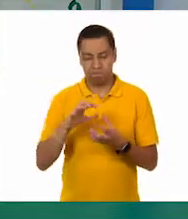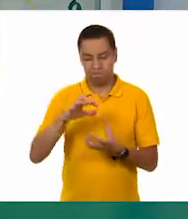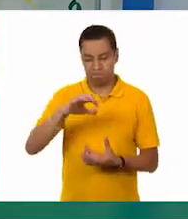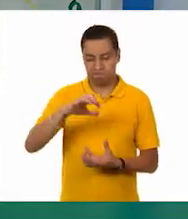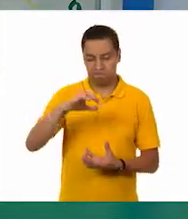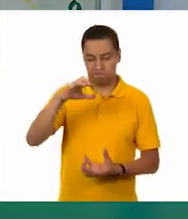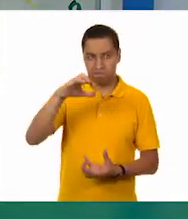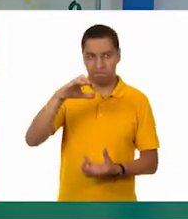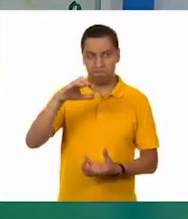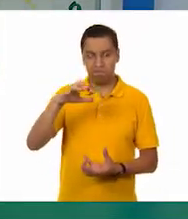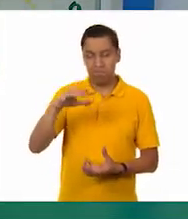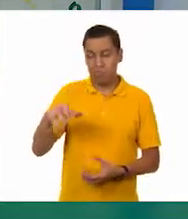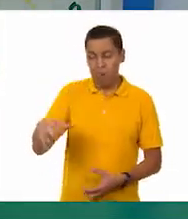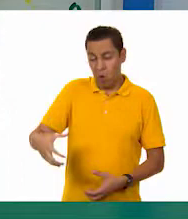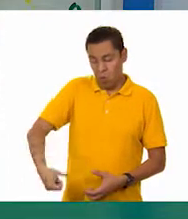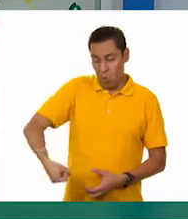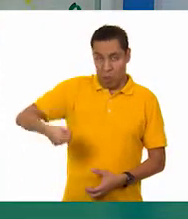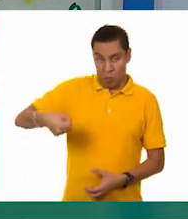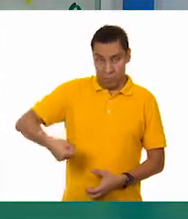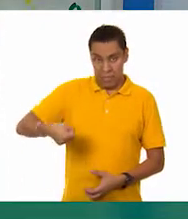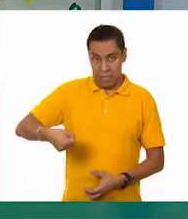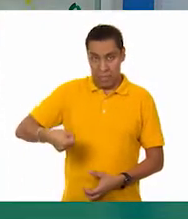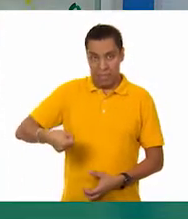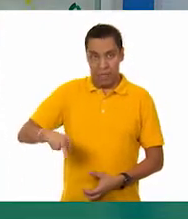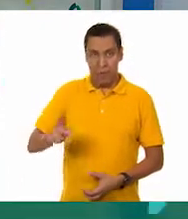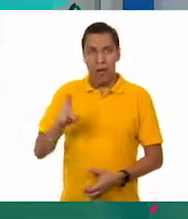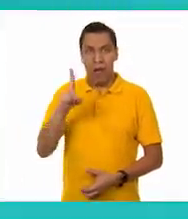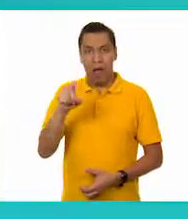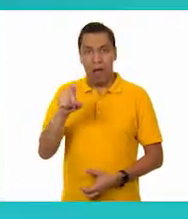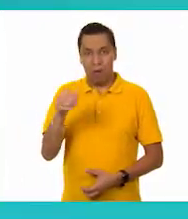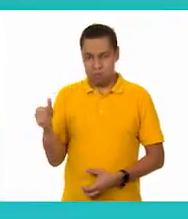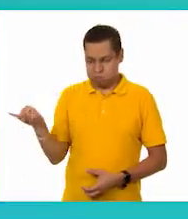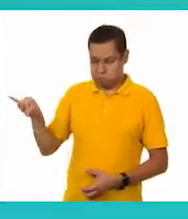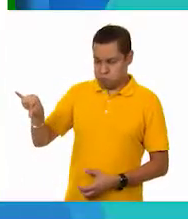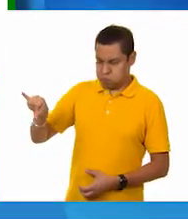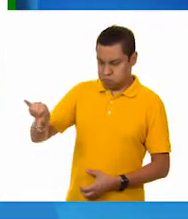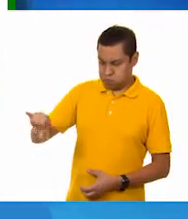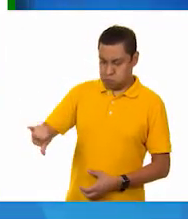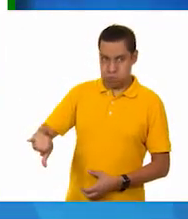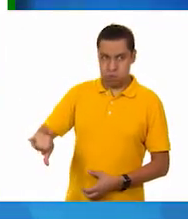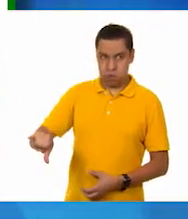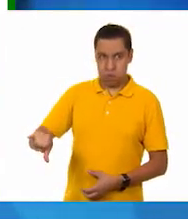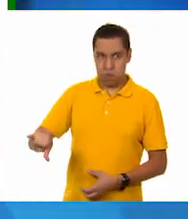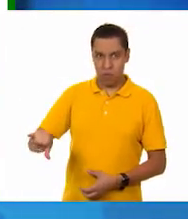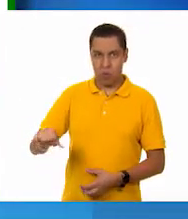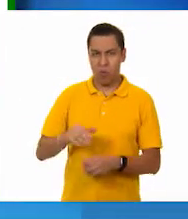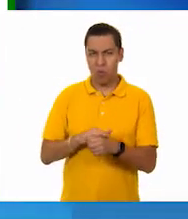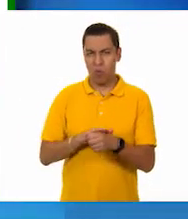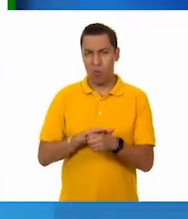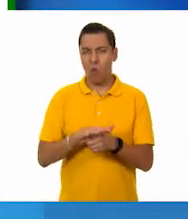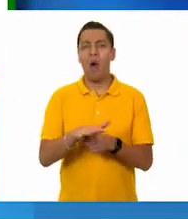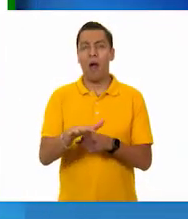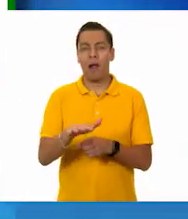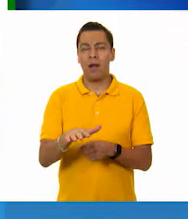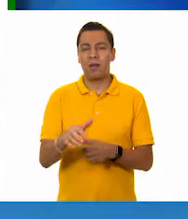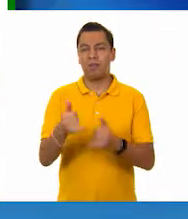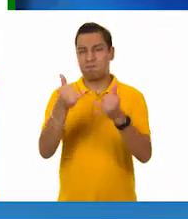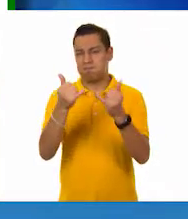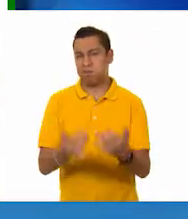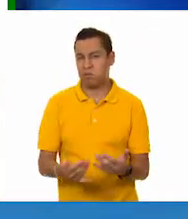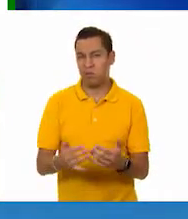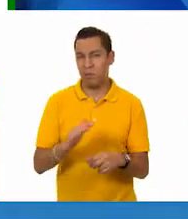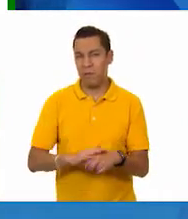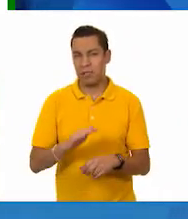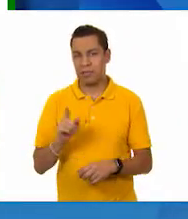Y del otro lado tengo una cubeta pequeña, pero llena de agua. Ajá. Tino, ¿cuál pesará más? ¿La cubeta o